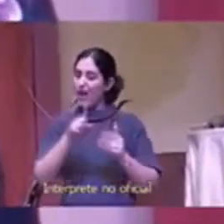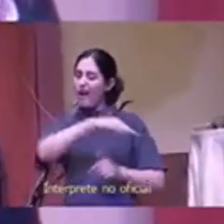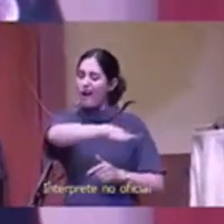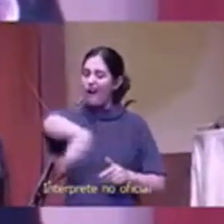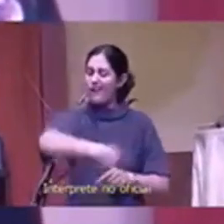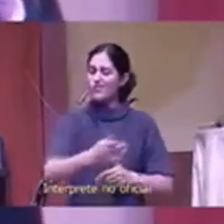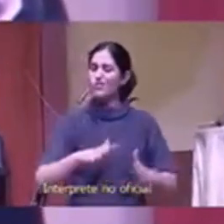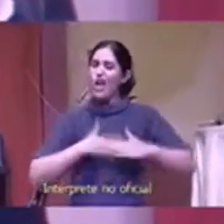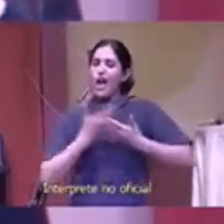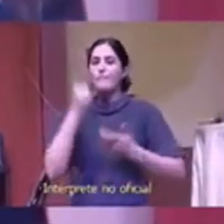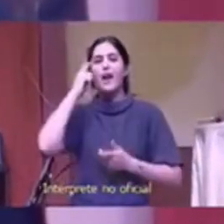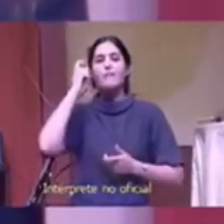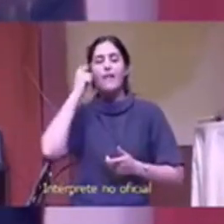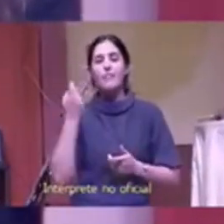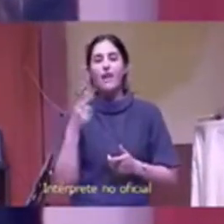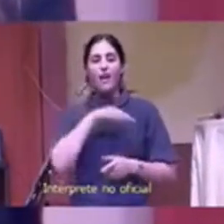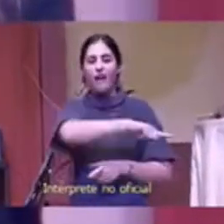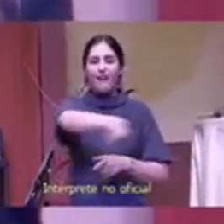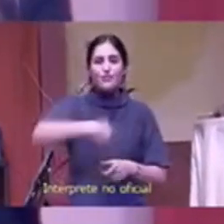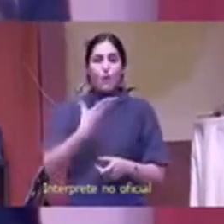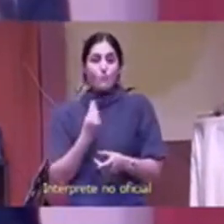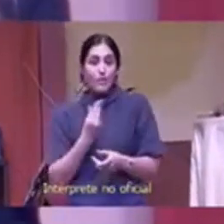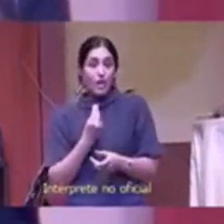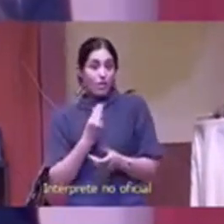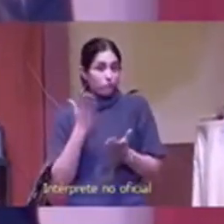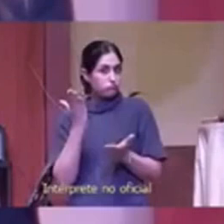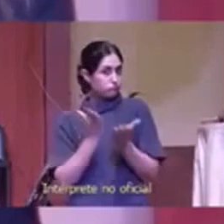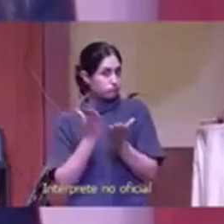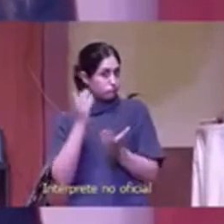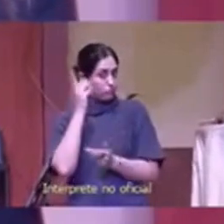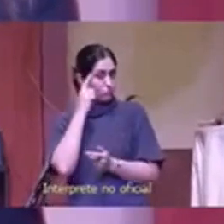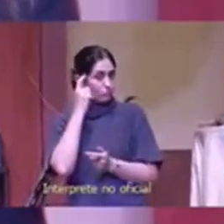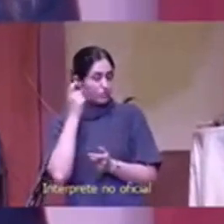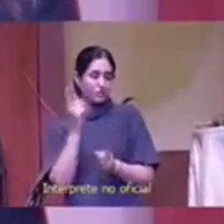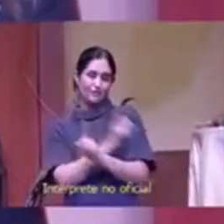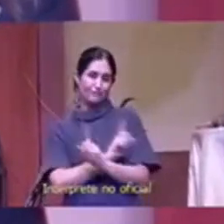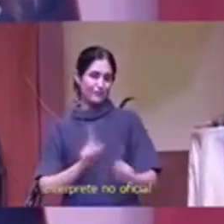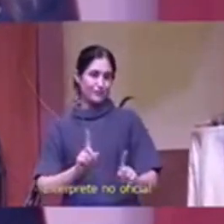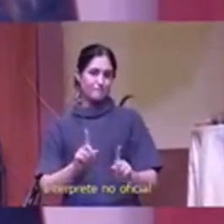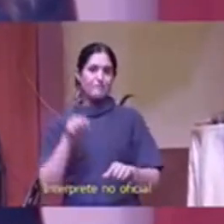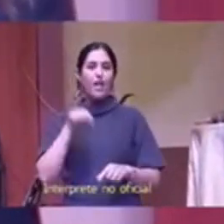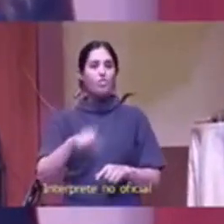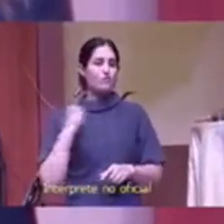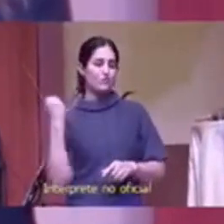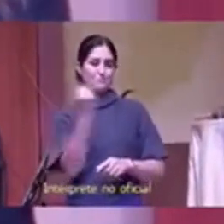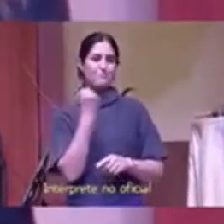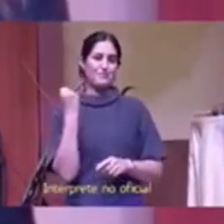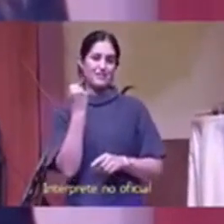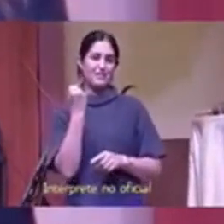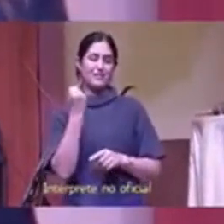no les tenga miedo a la mente eso es importante es